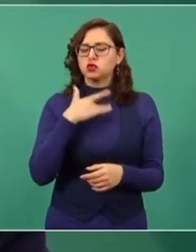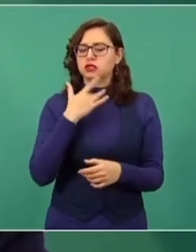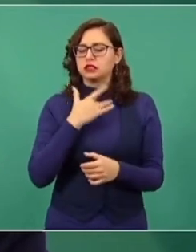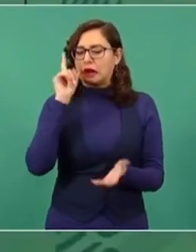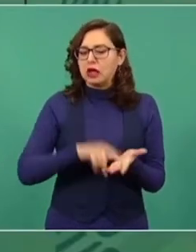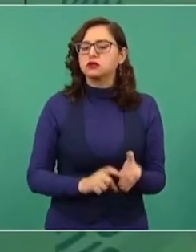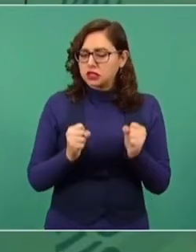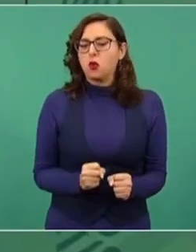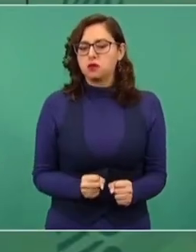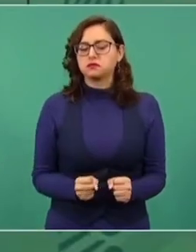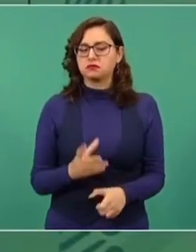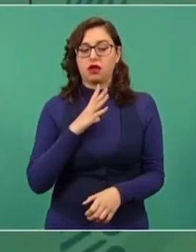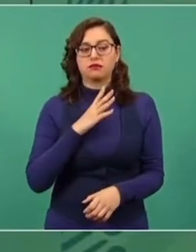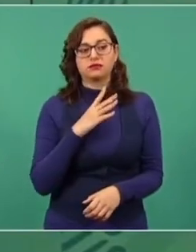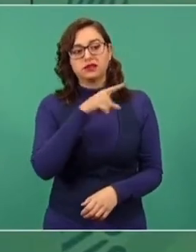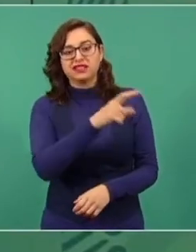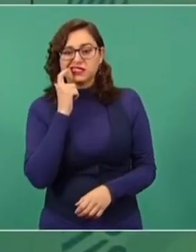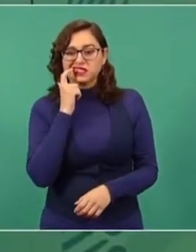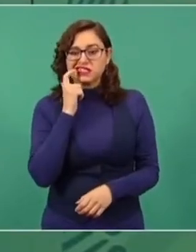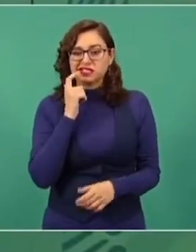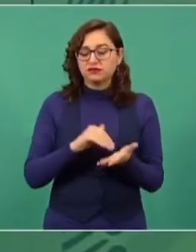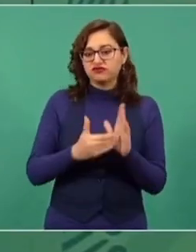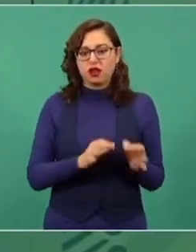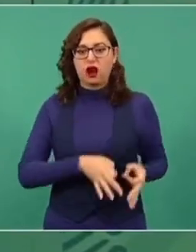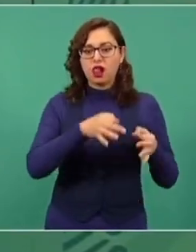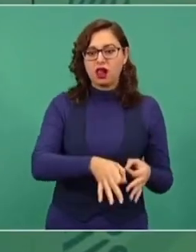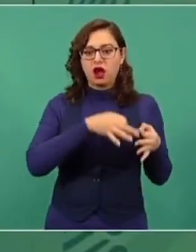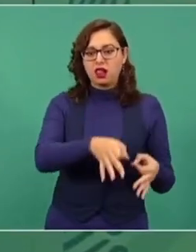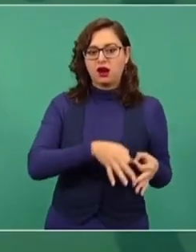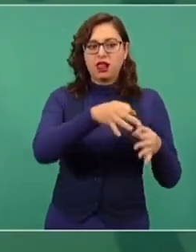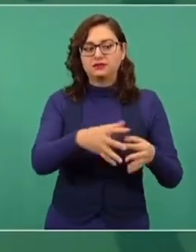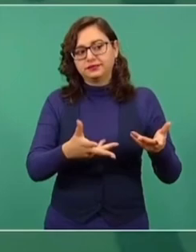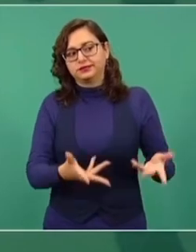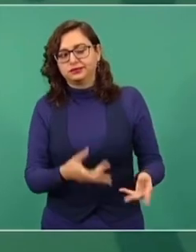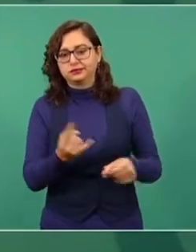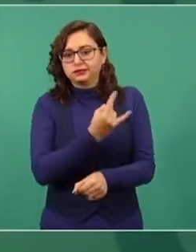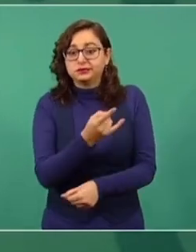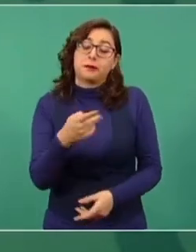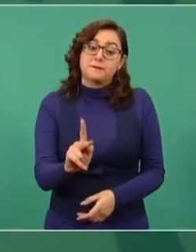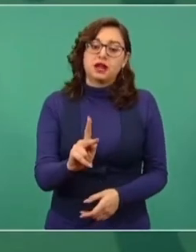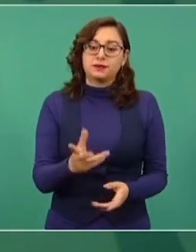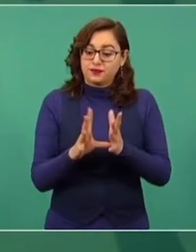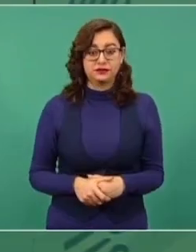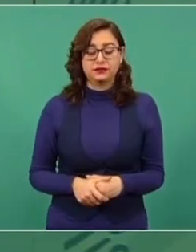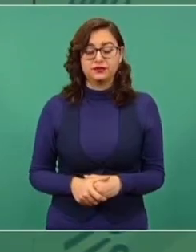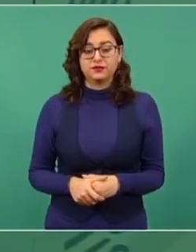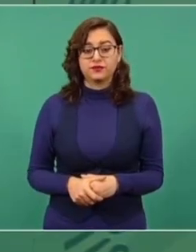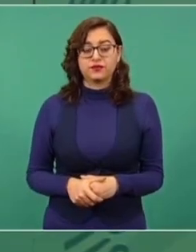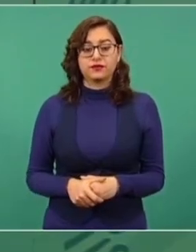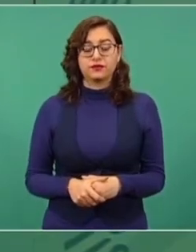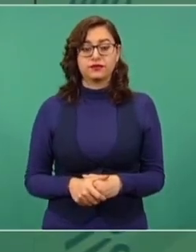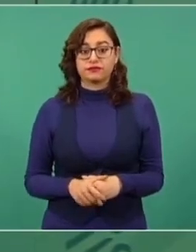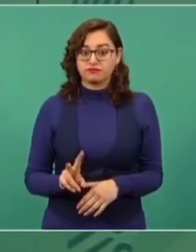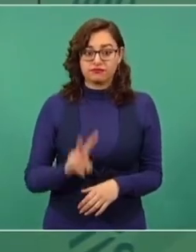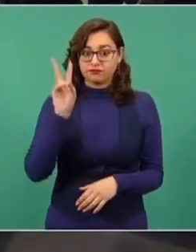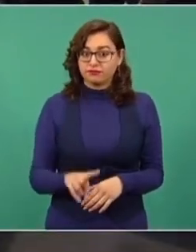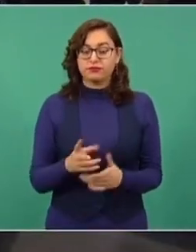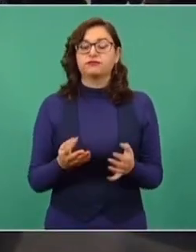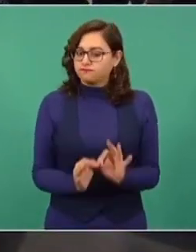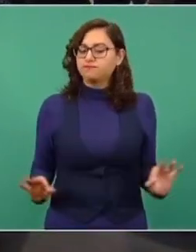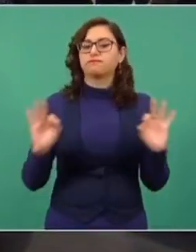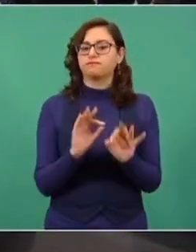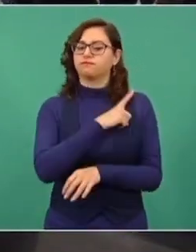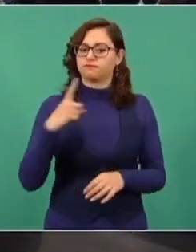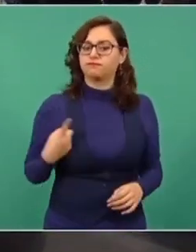dilatorias, no muy serias que digamos, pero ya está en la Constitución. Y es muy importante que quede establecido,